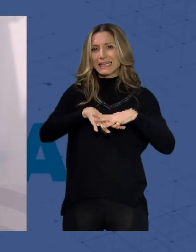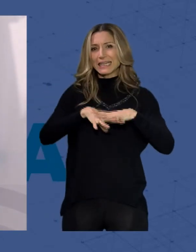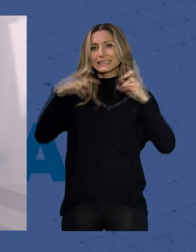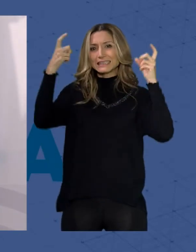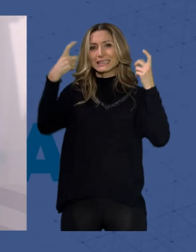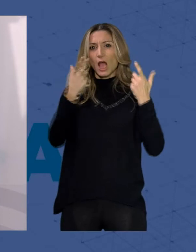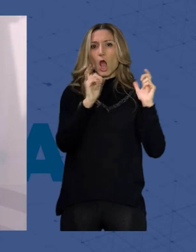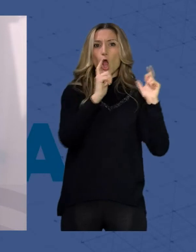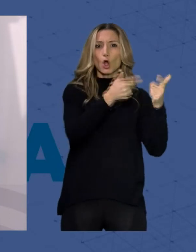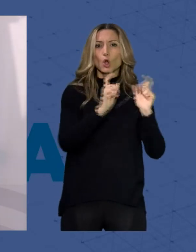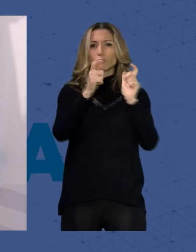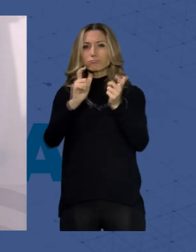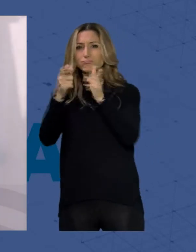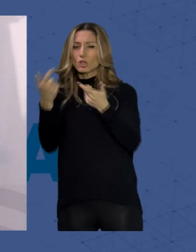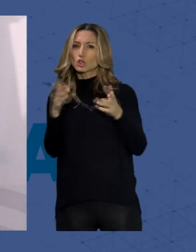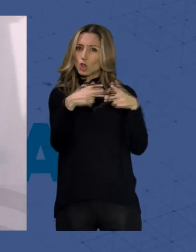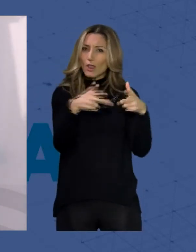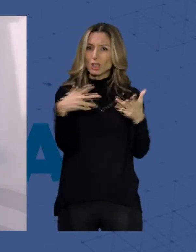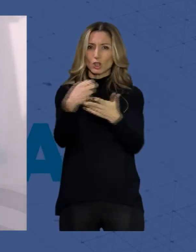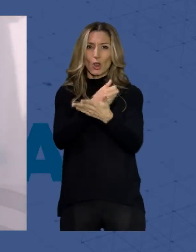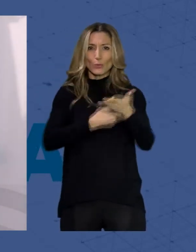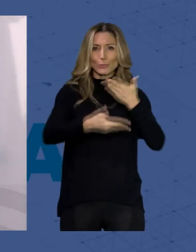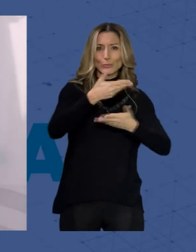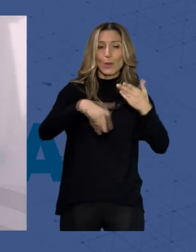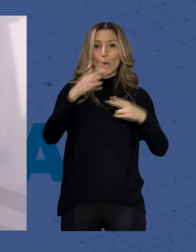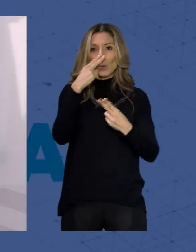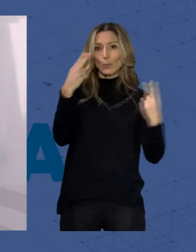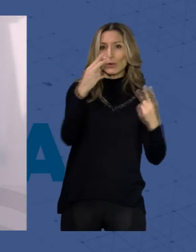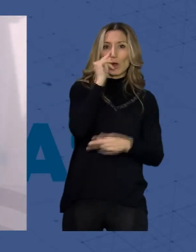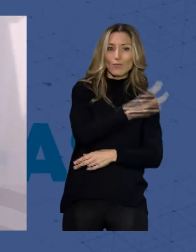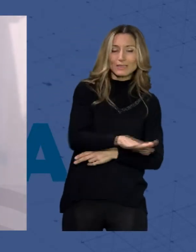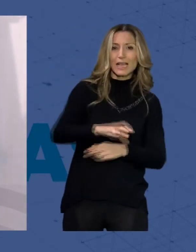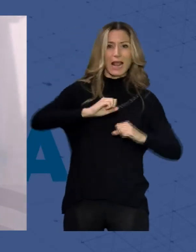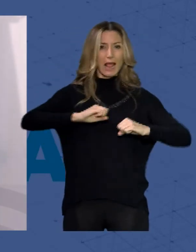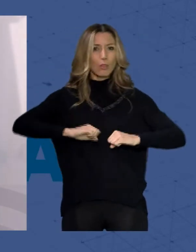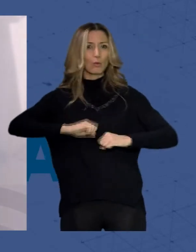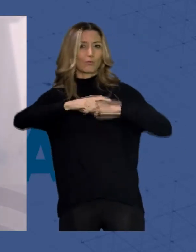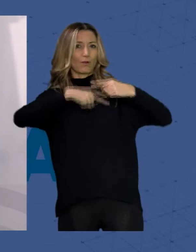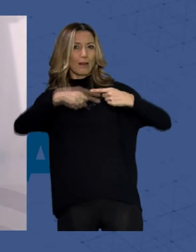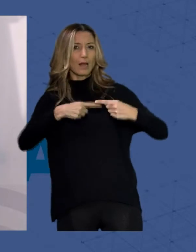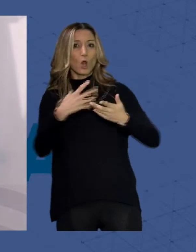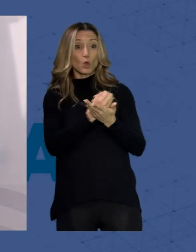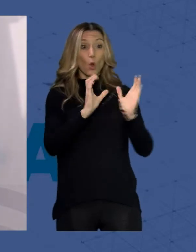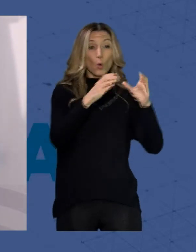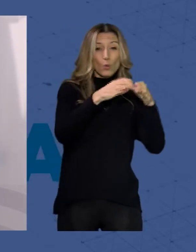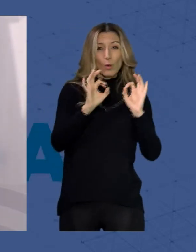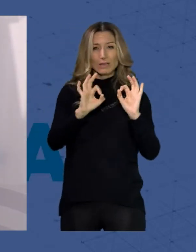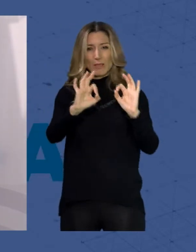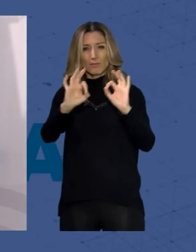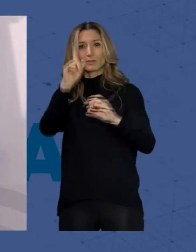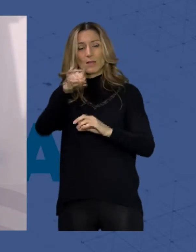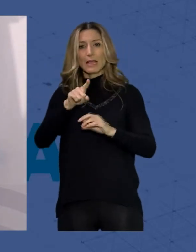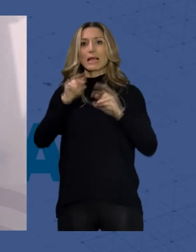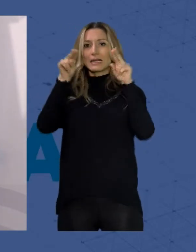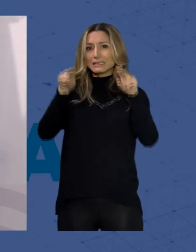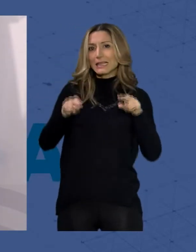colectivos sociales. Programamos para público infantil, para público adulto, familiar, para grupos específicos, para residencias,